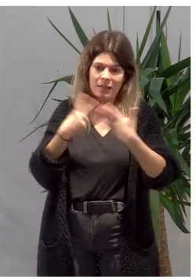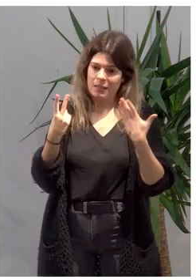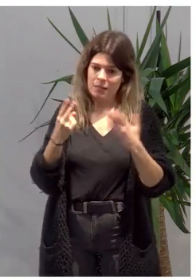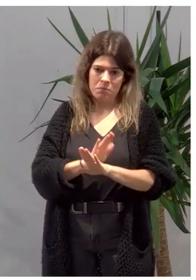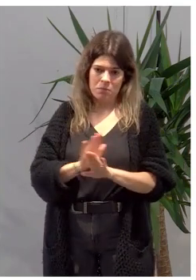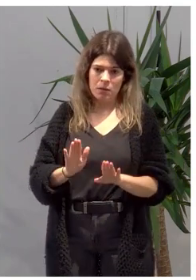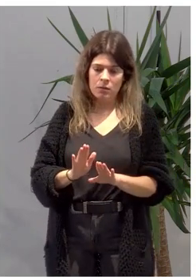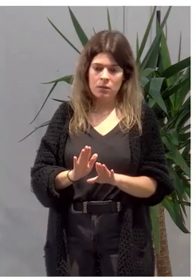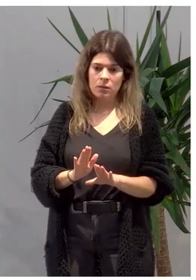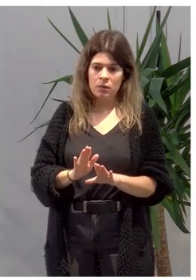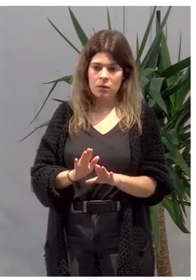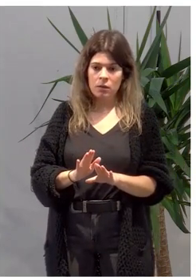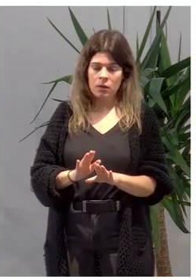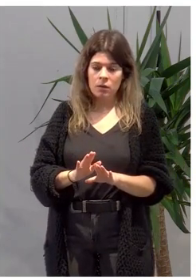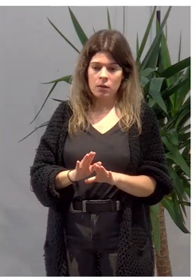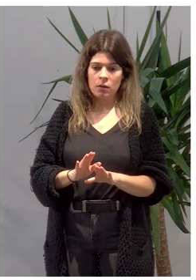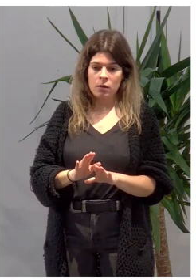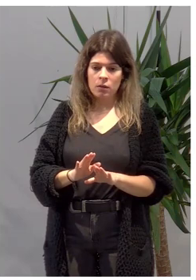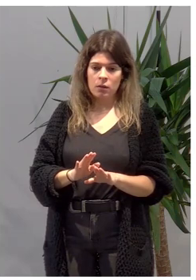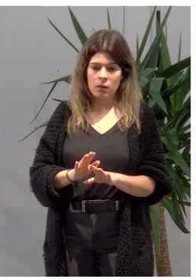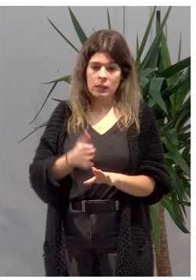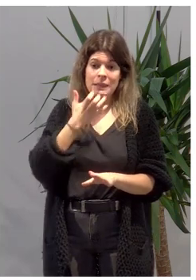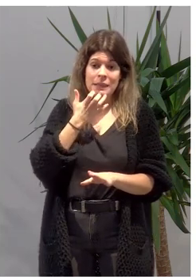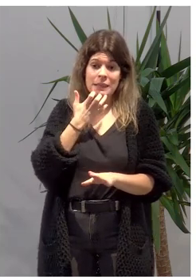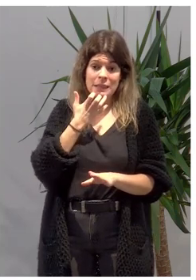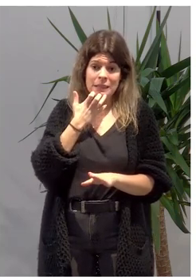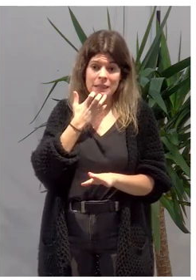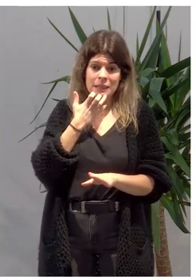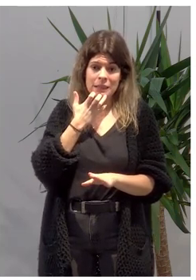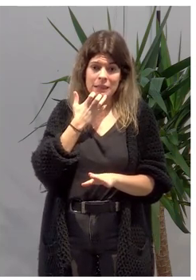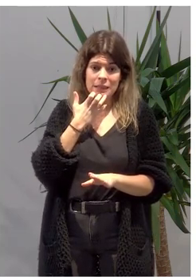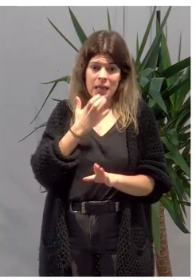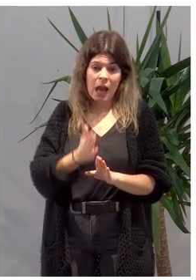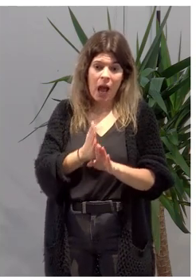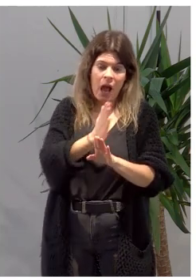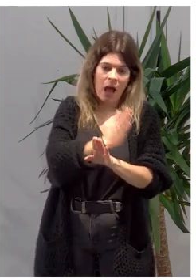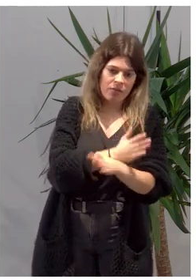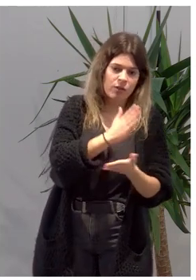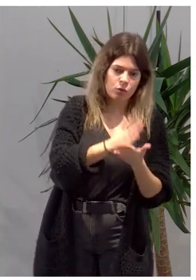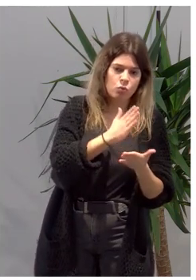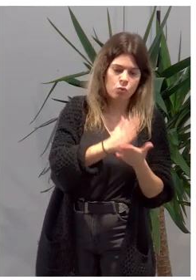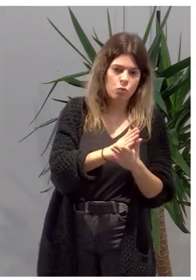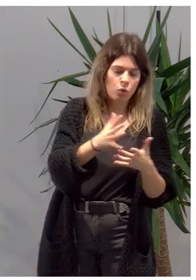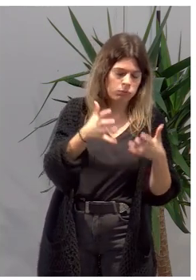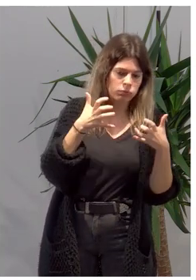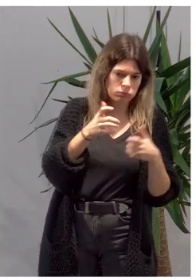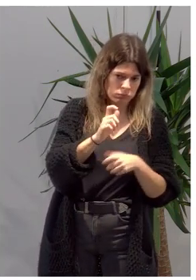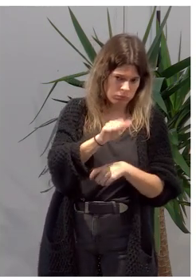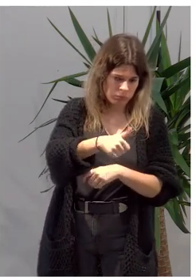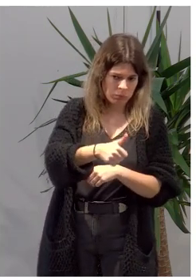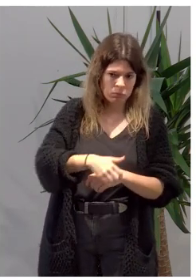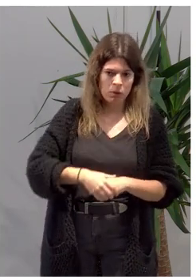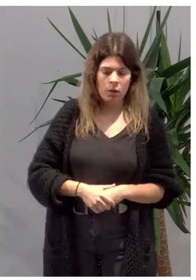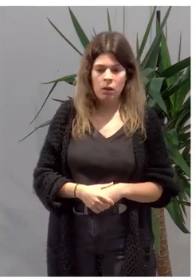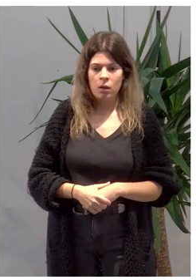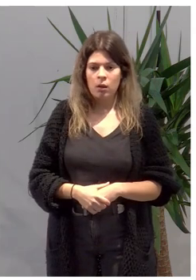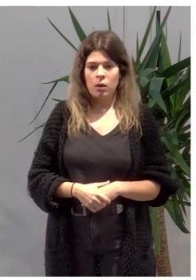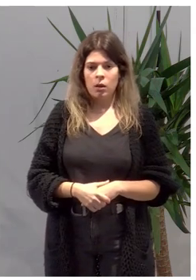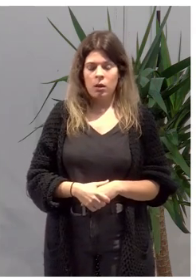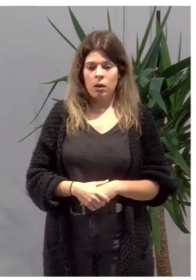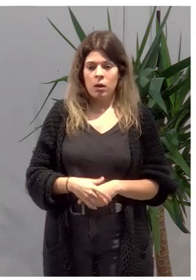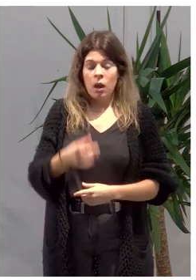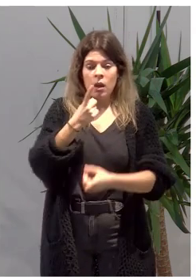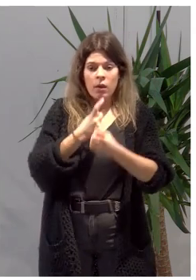obtenido la certificación en el curso anterior. También la